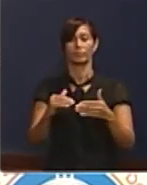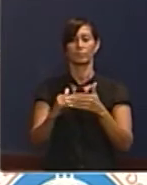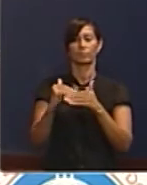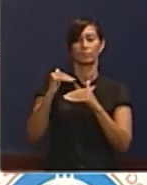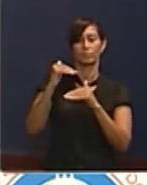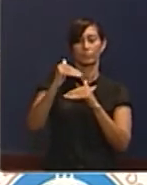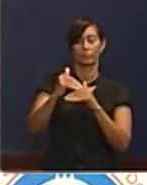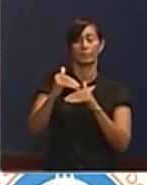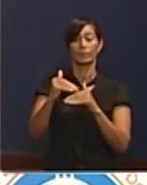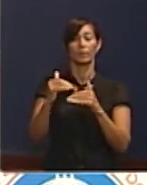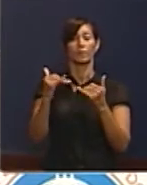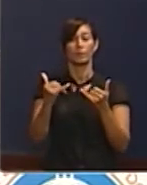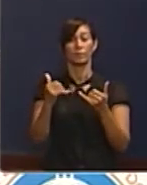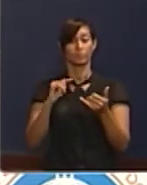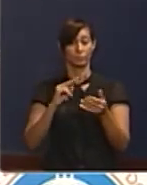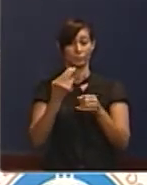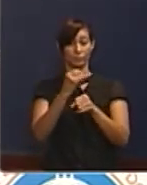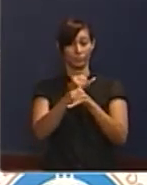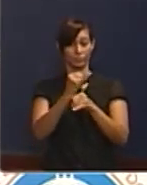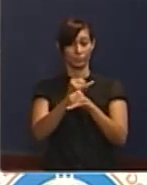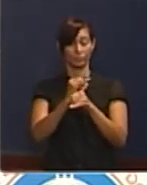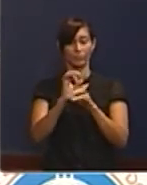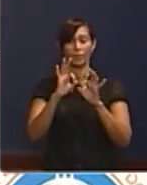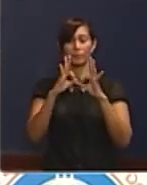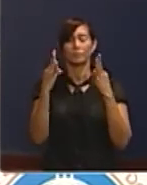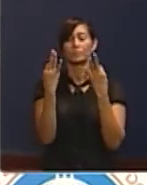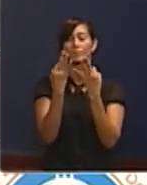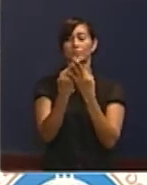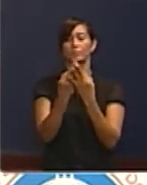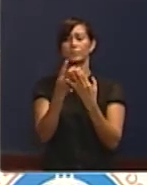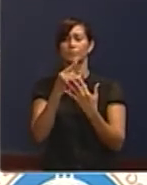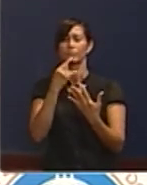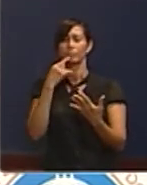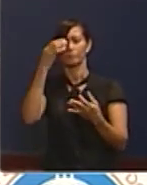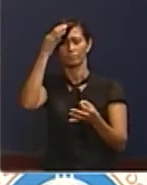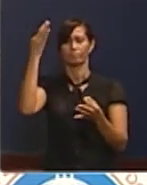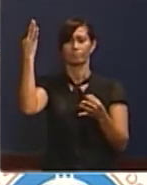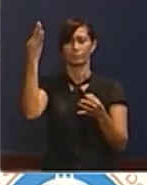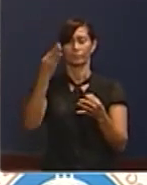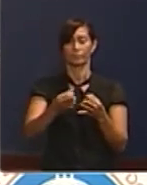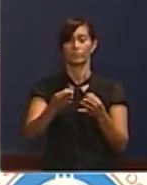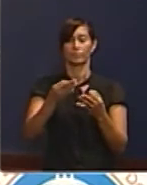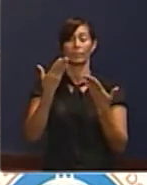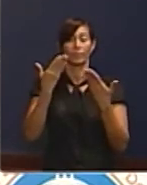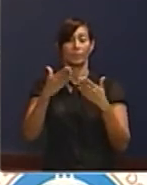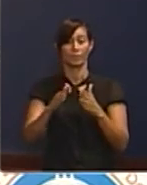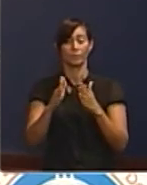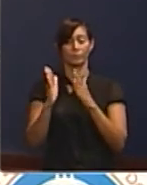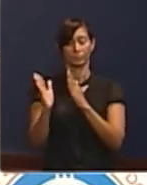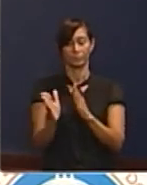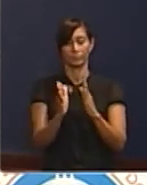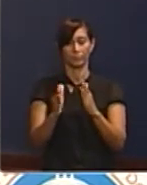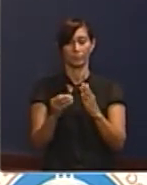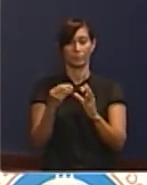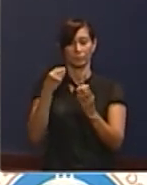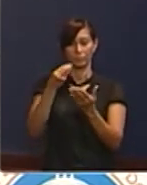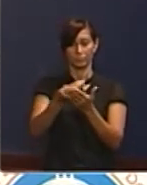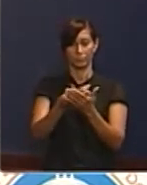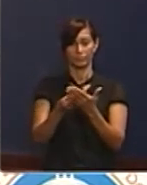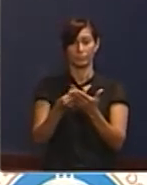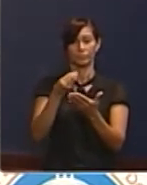Es por eso que nuestra empresa familiar ha decidido, y ya de hecho, ya se están haciendo inversiones